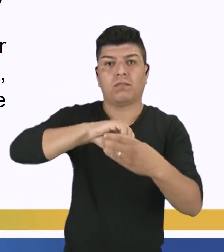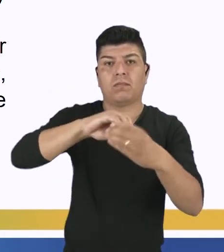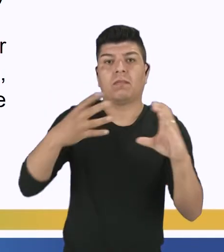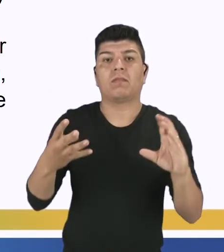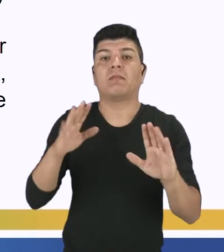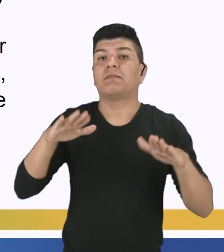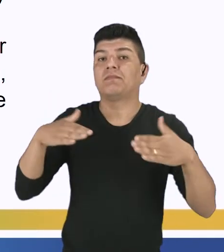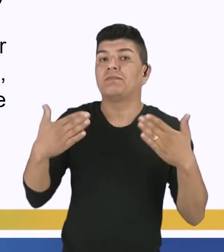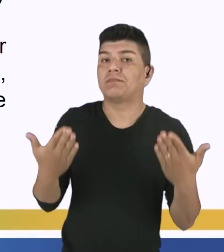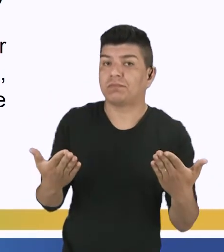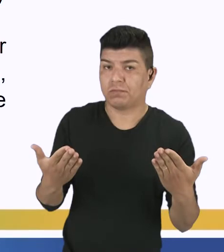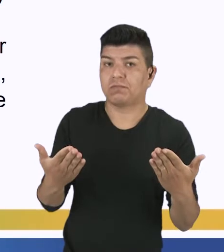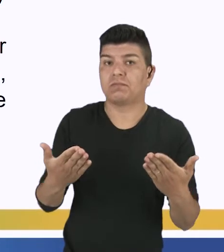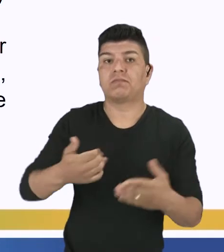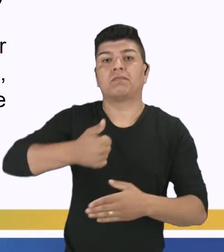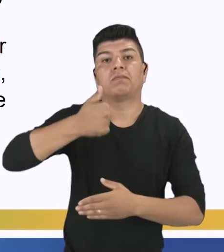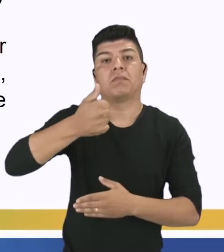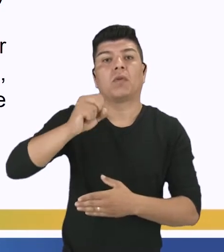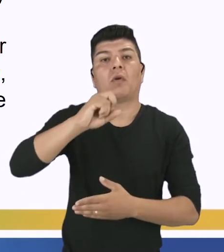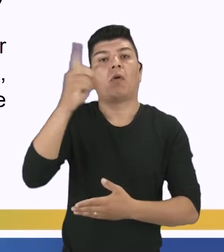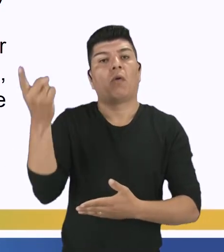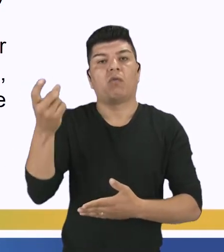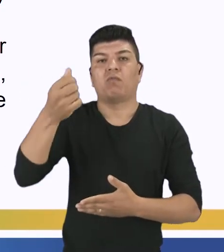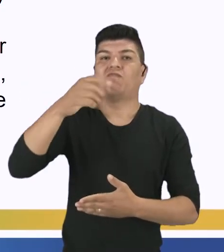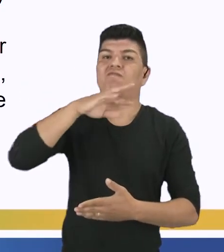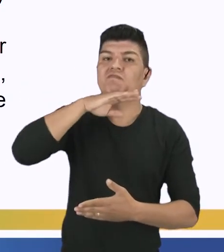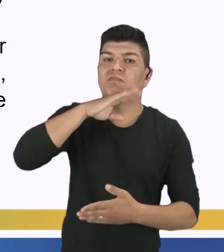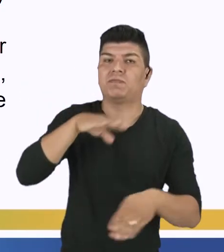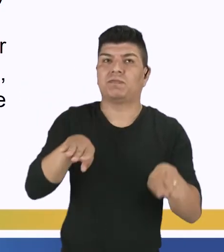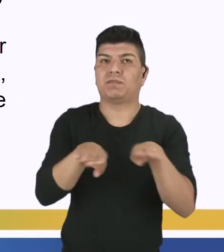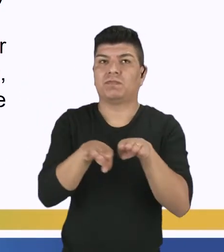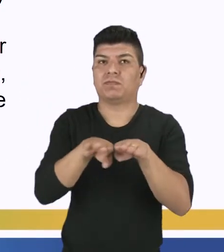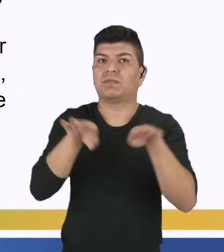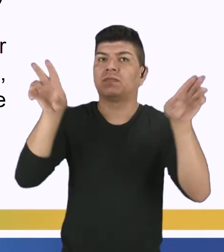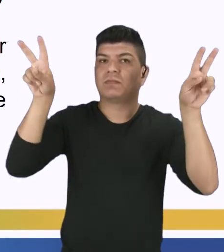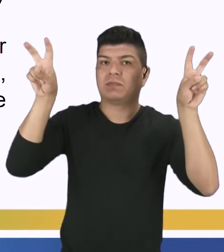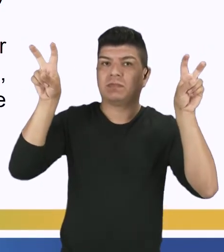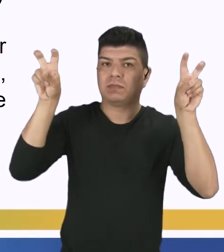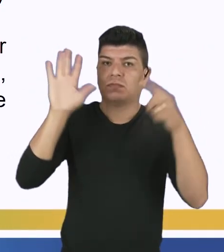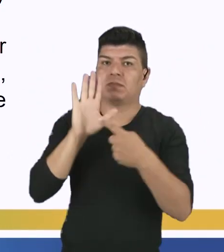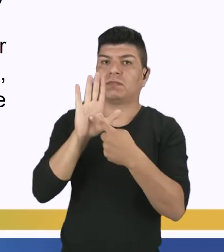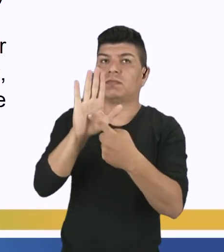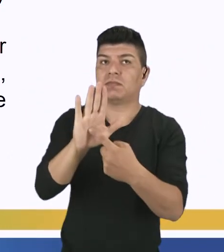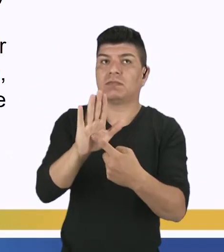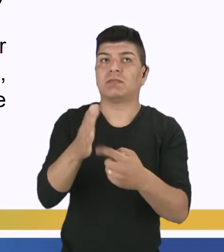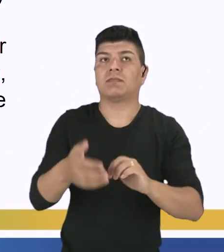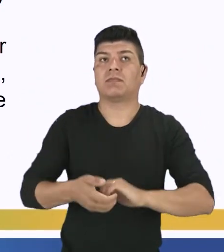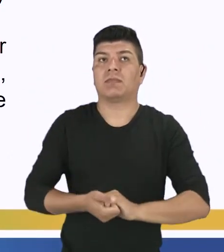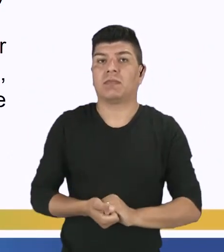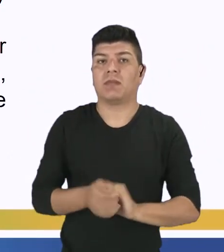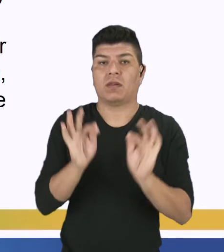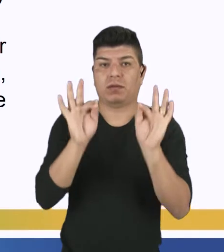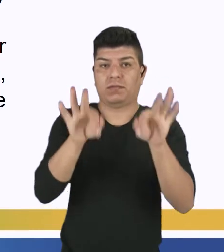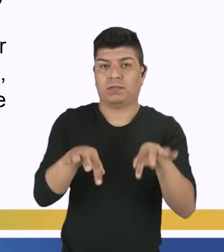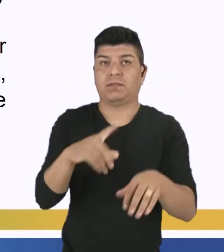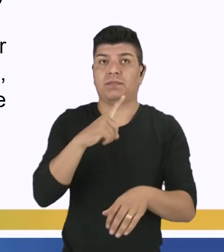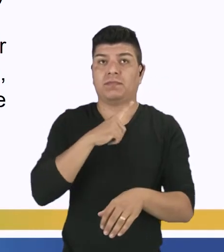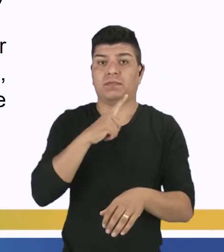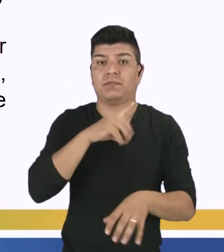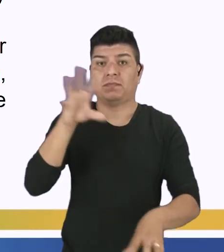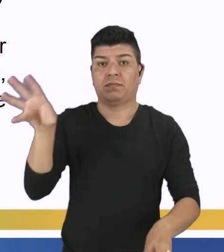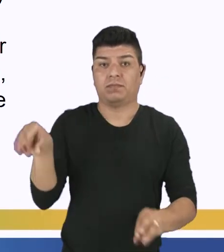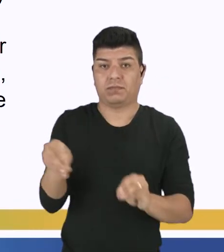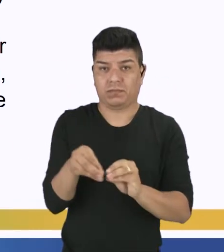de aspectos positivos o negativos, de un determinado tema que le tratar. Y, para finalizar, tenemos la